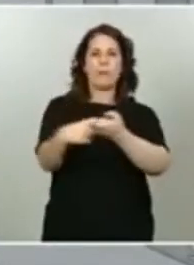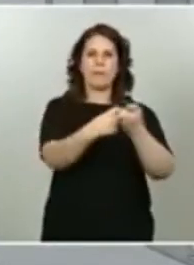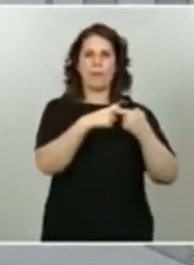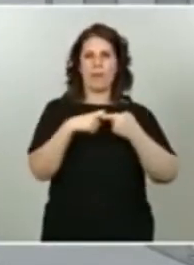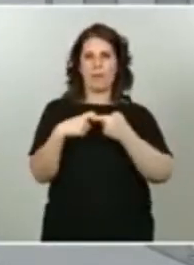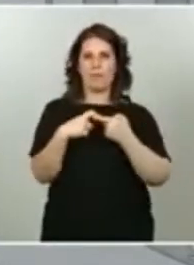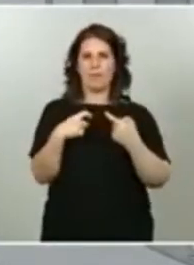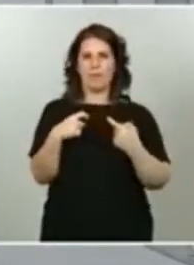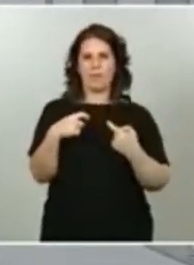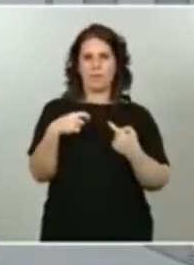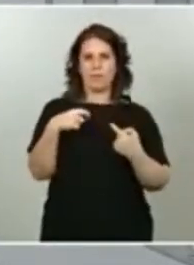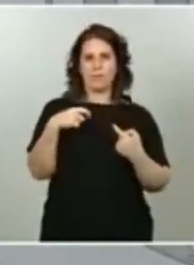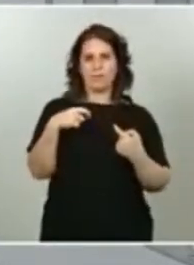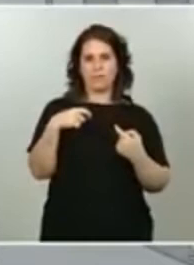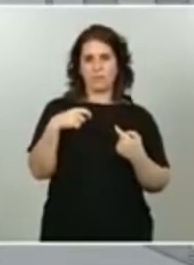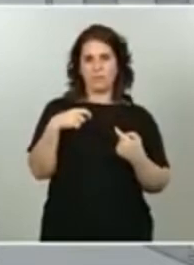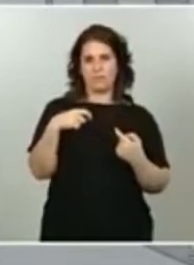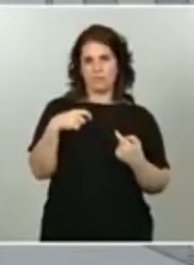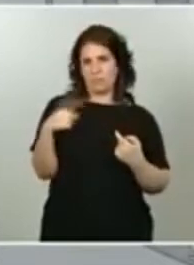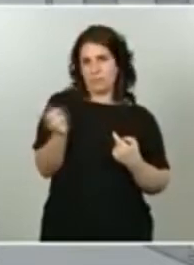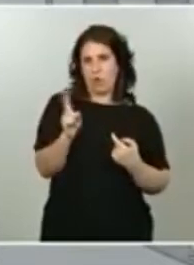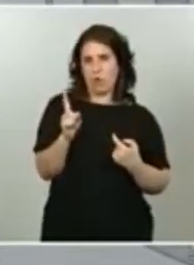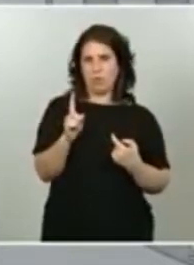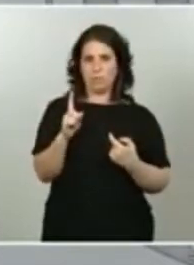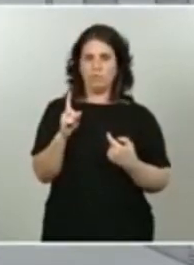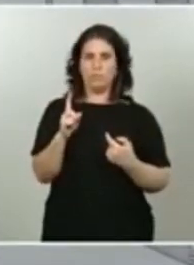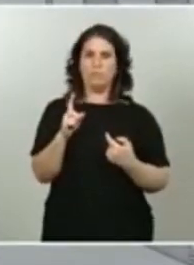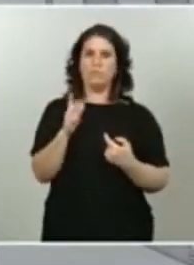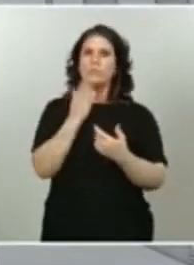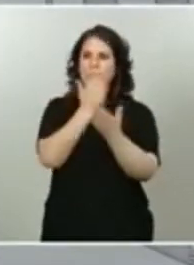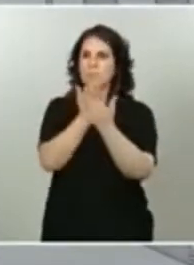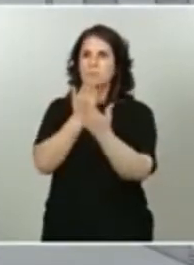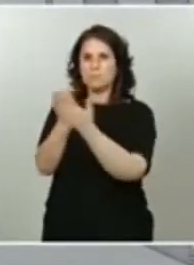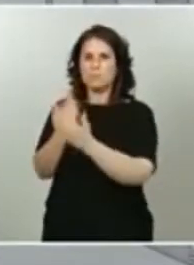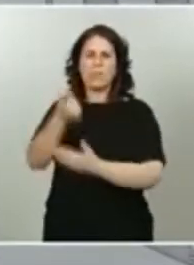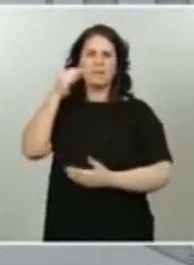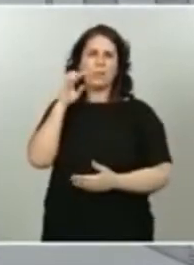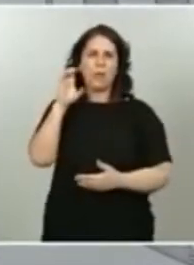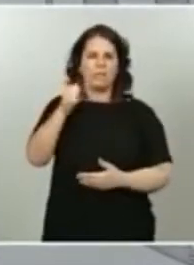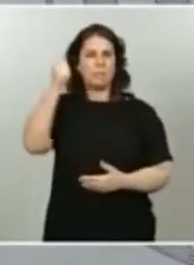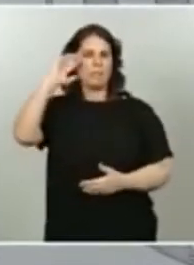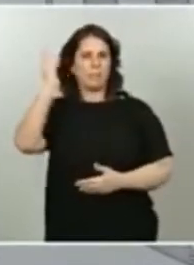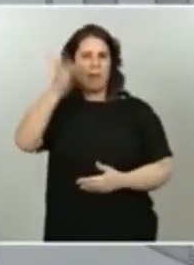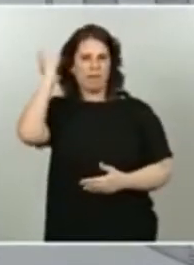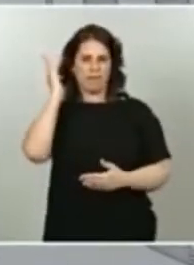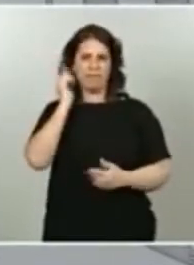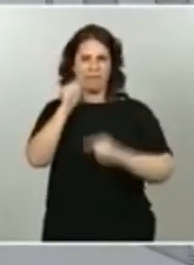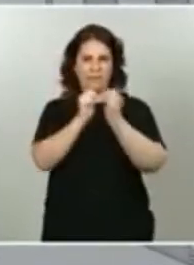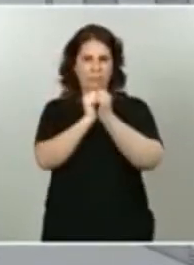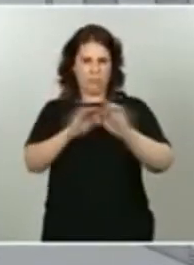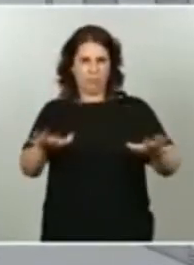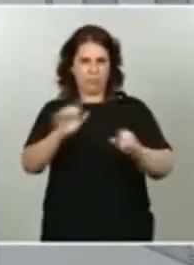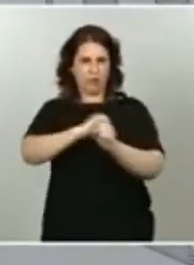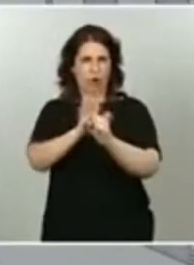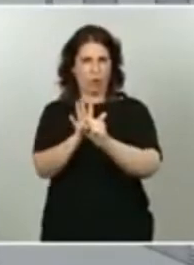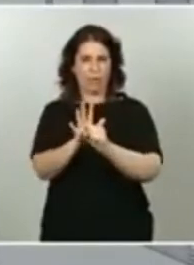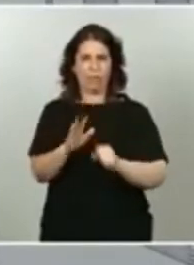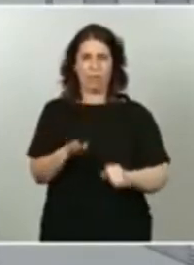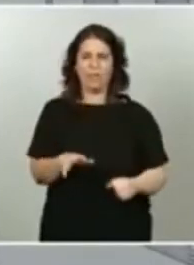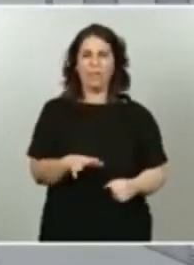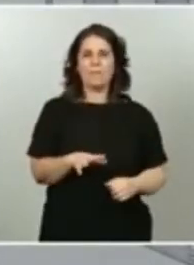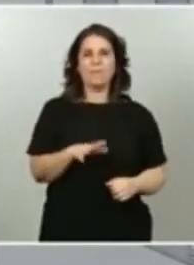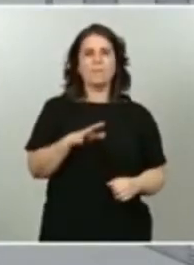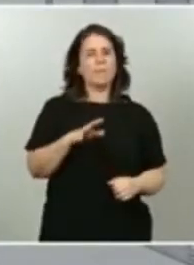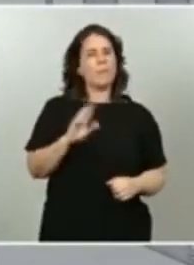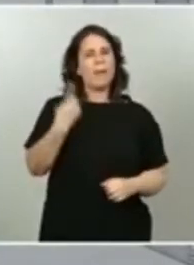Gobierno, sobre todo con aquellos países que han sufrido más el impacto de la pandemia sanitaria, sino que se trata de fortalecer